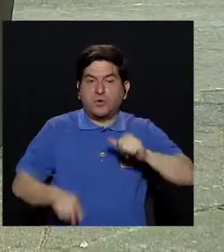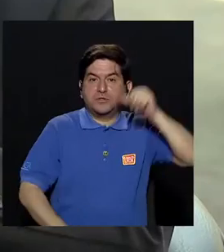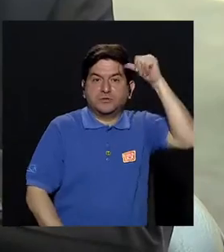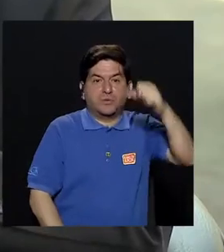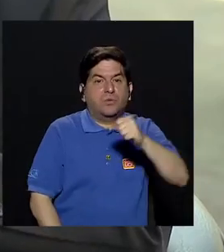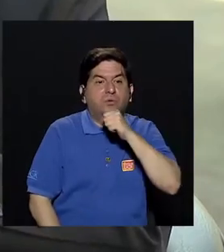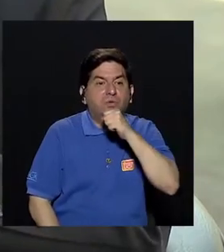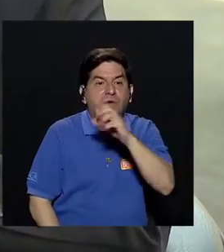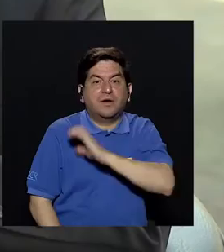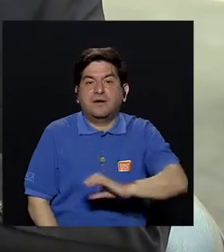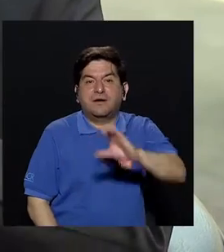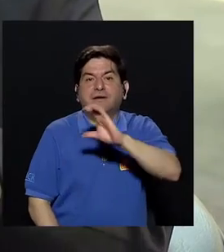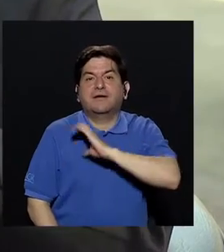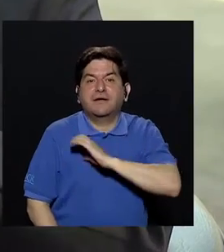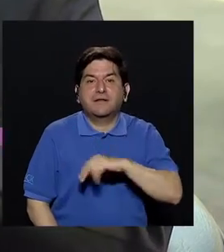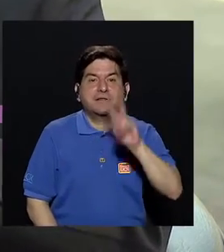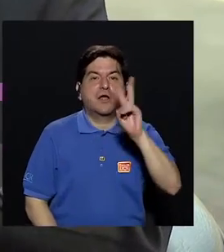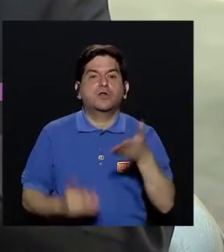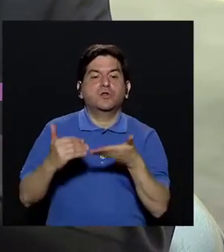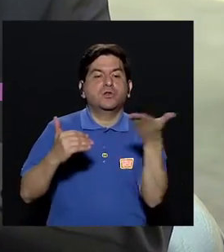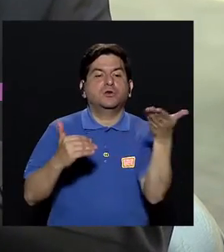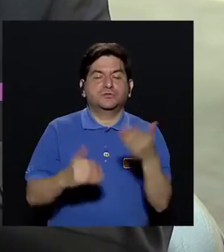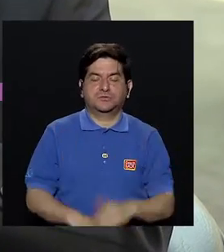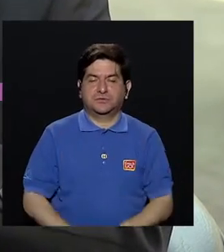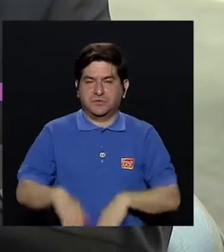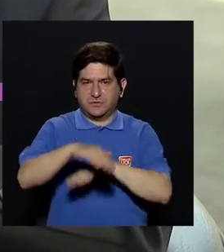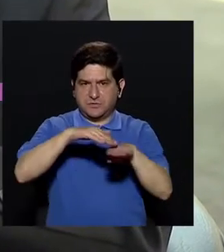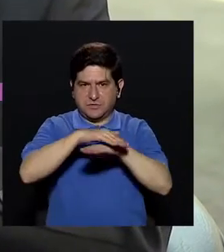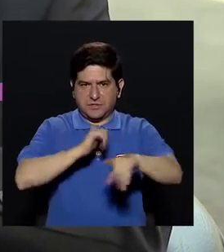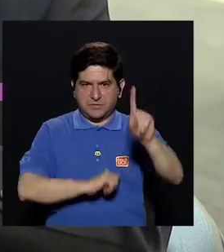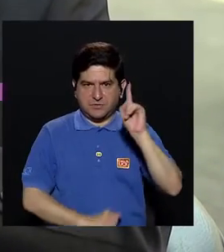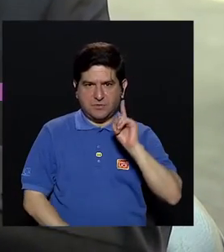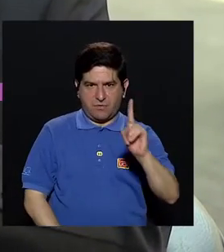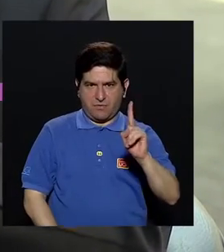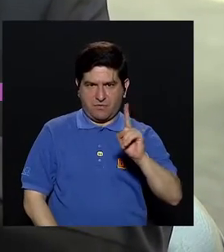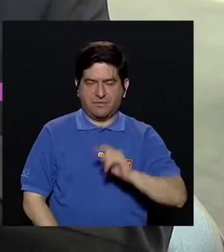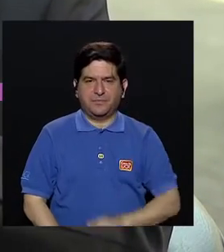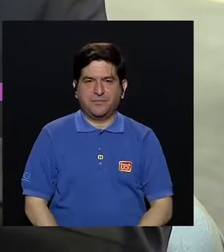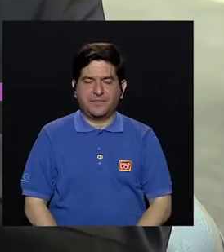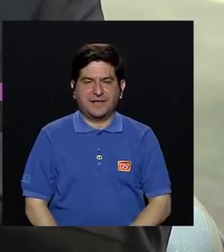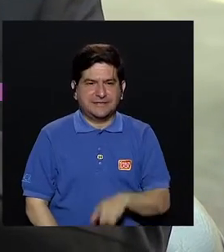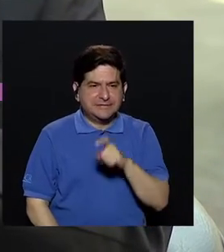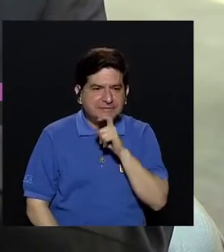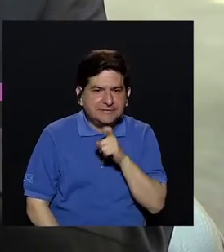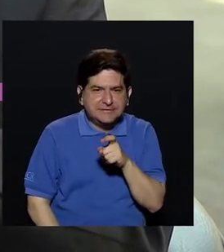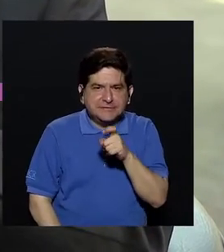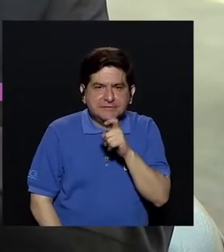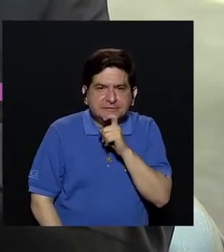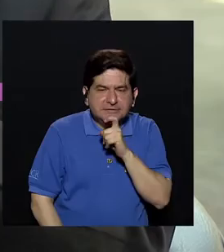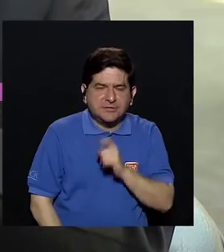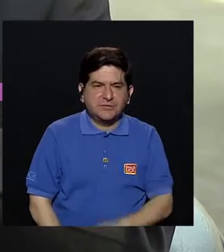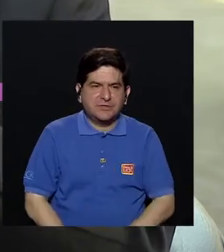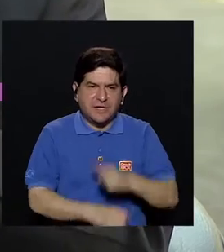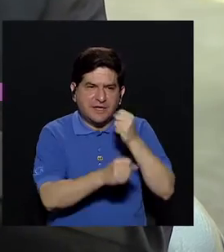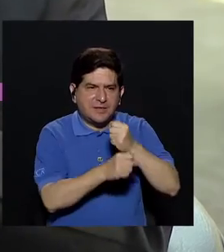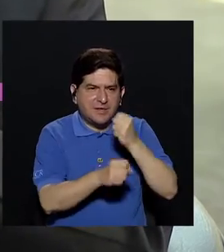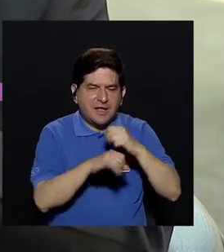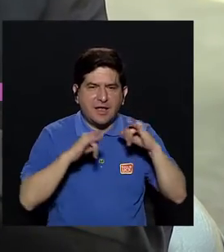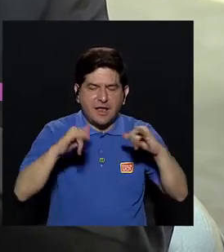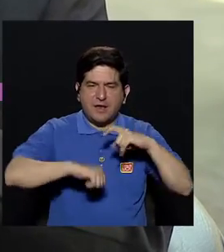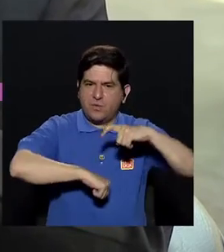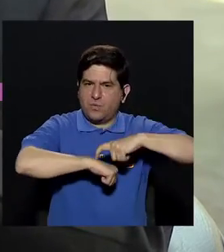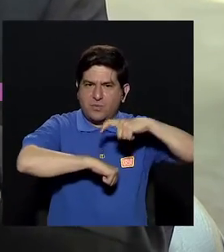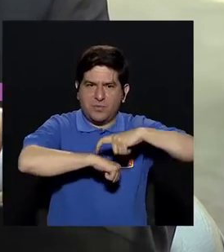mayor, se caracteriza por dos cosas fundamentales, que es la dificultad para hacer tareas